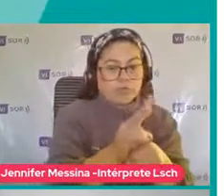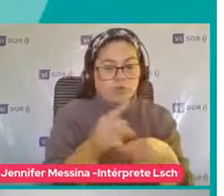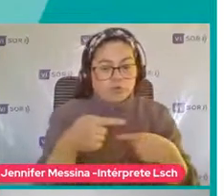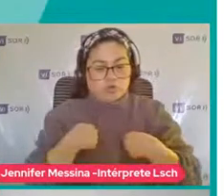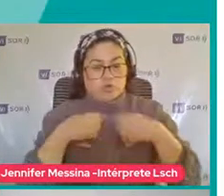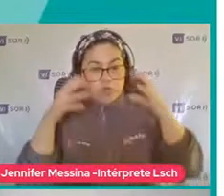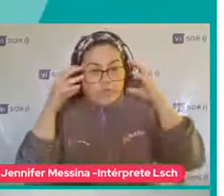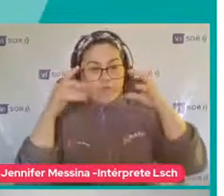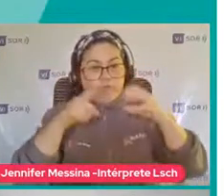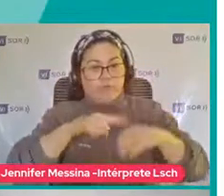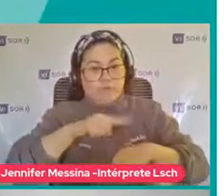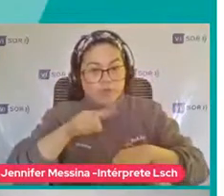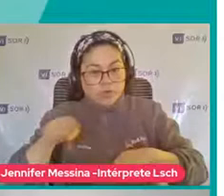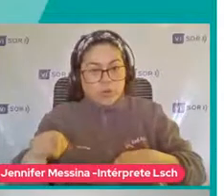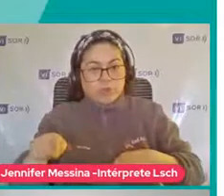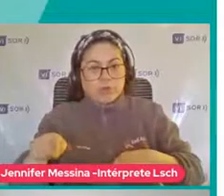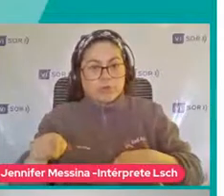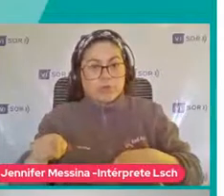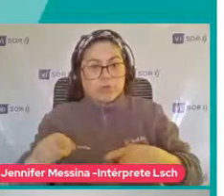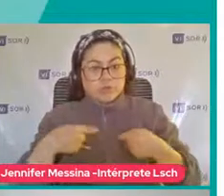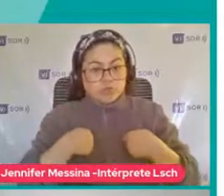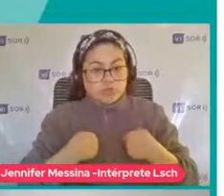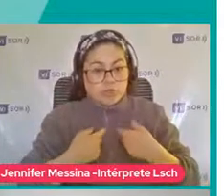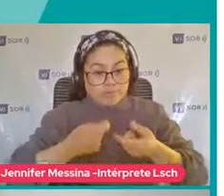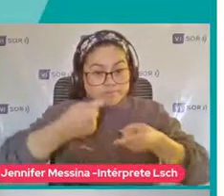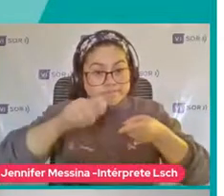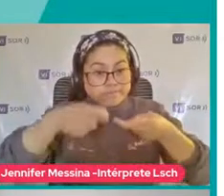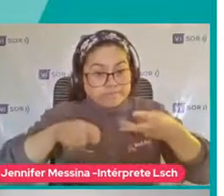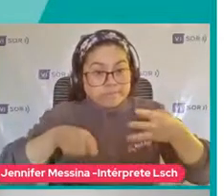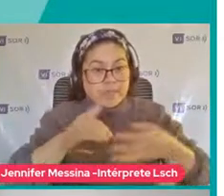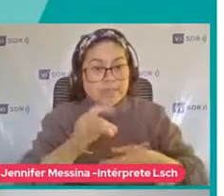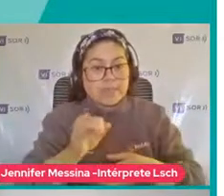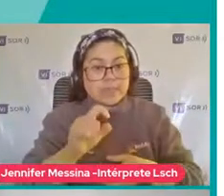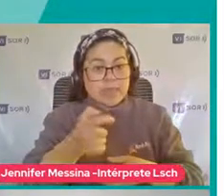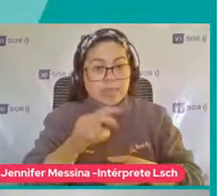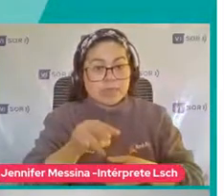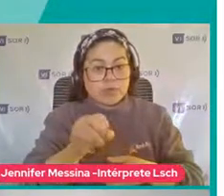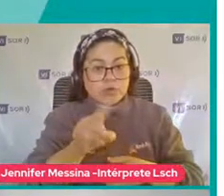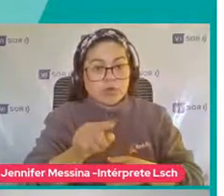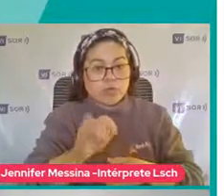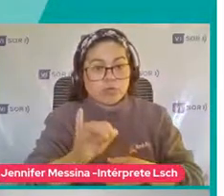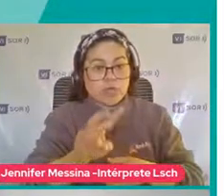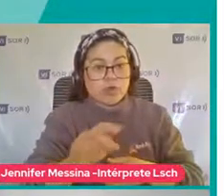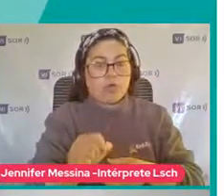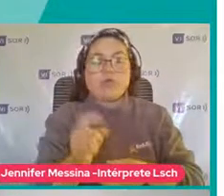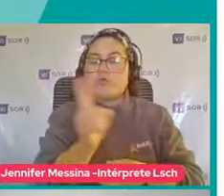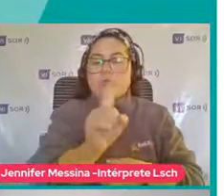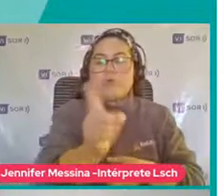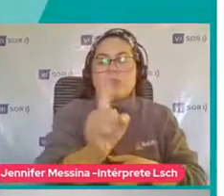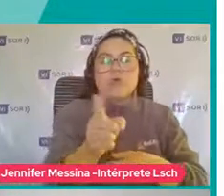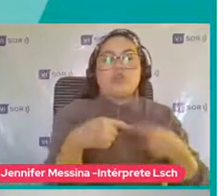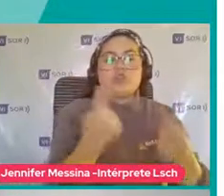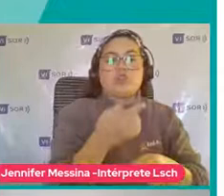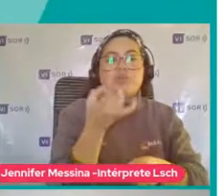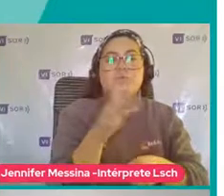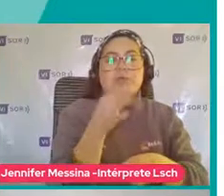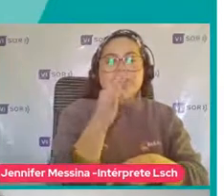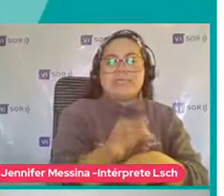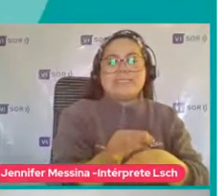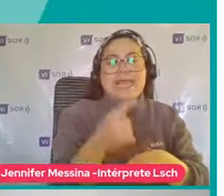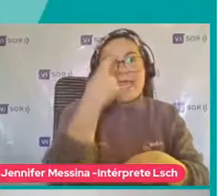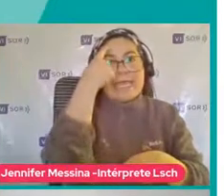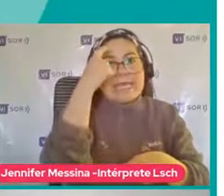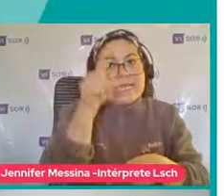Los profesionales Que vamos a hacer El diagnóstico Solamente Vamos a decir Hay ciertas conductas Creo que Hay posibilidad